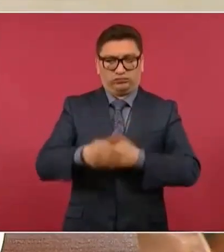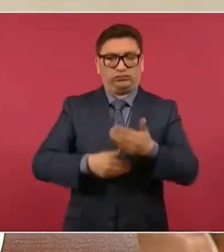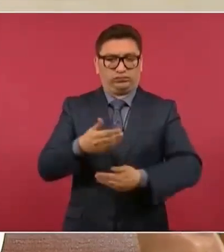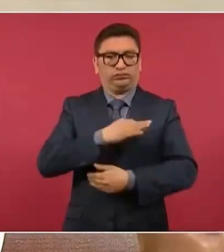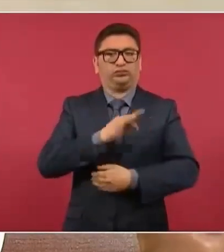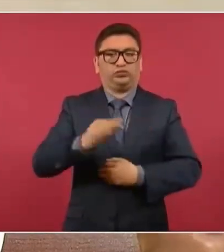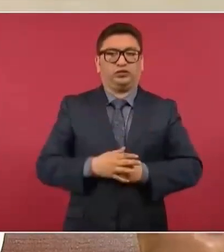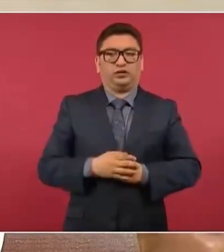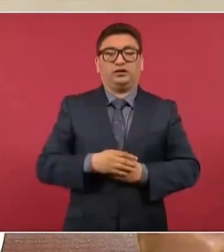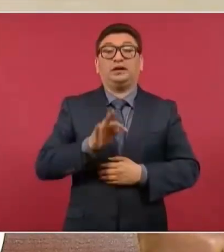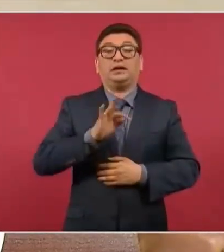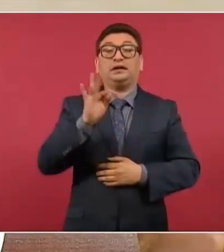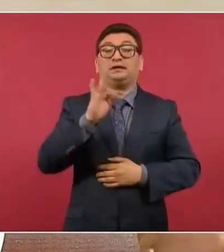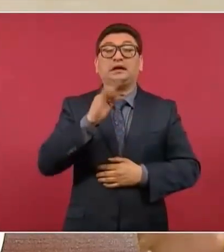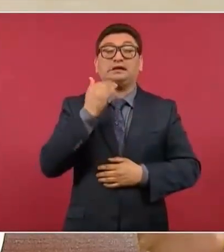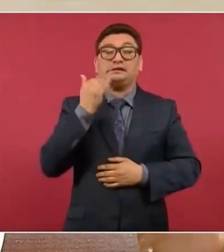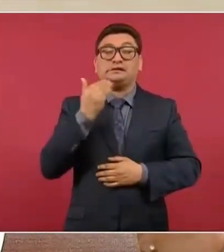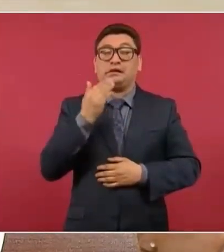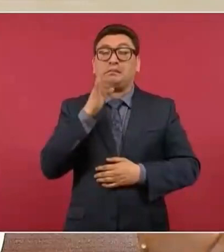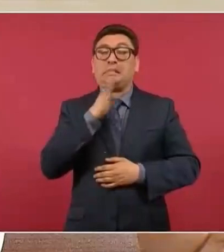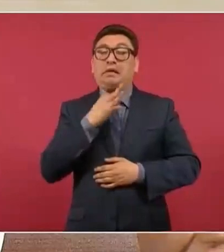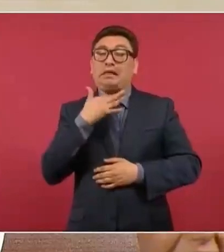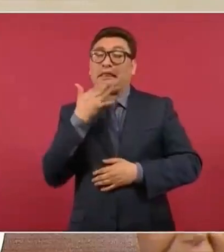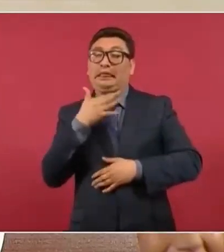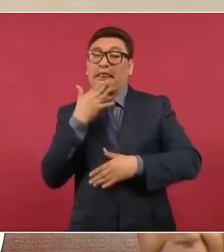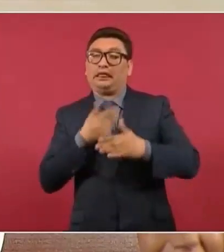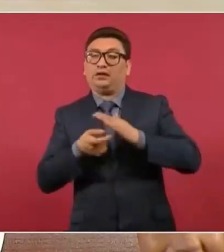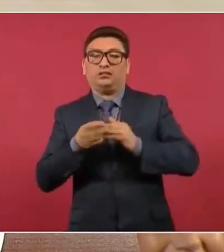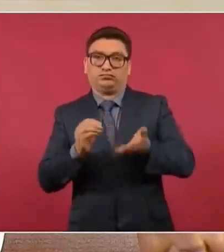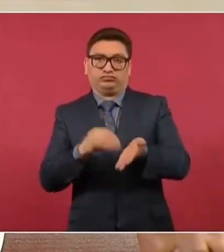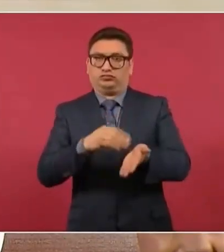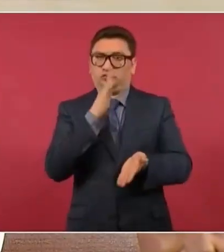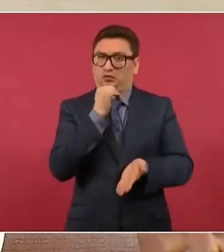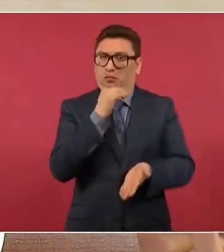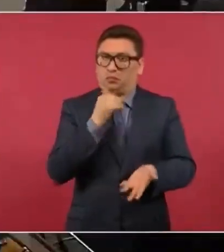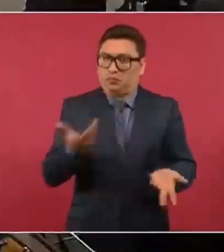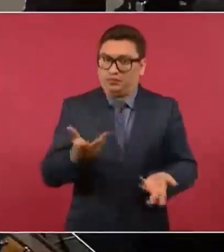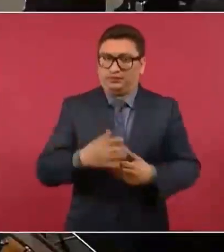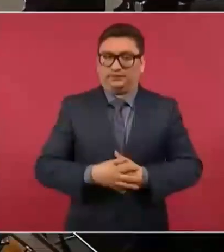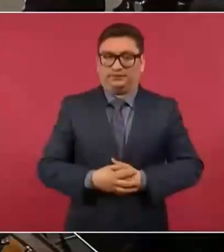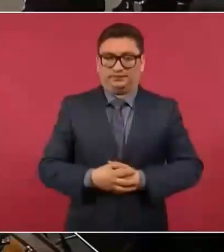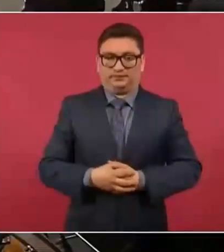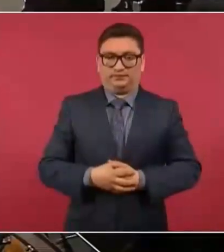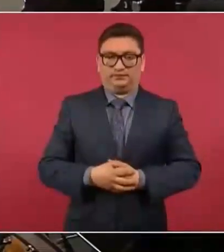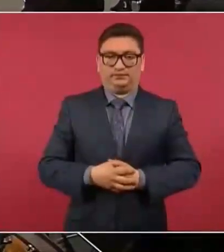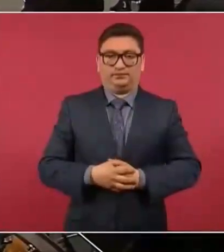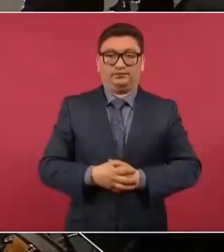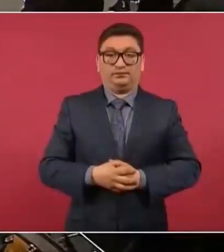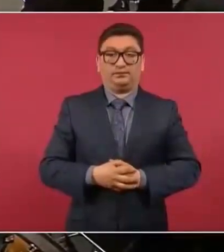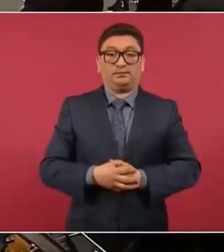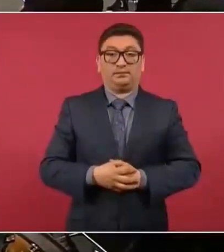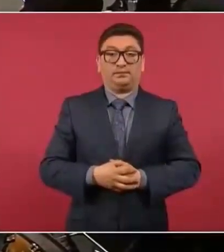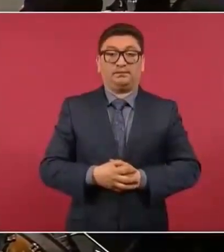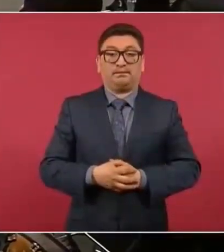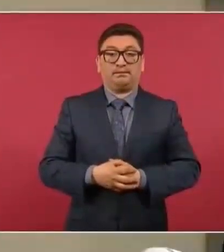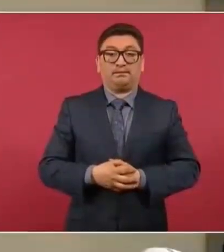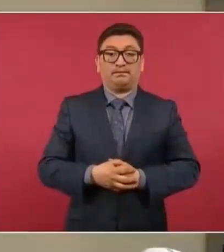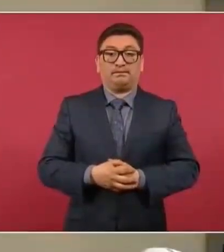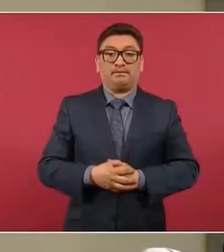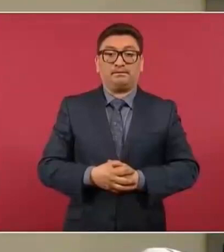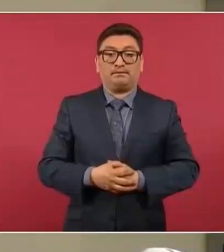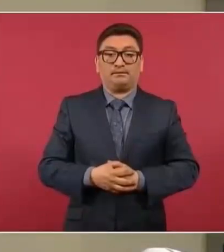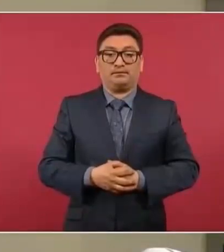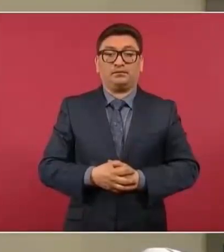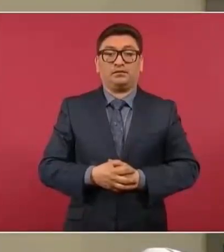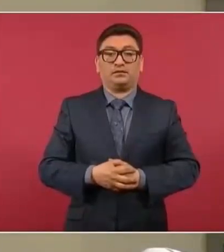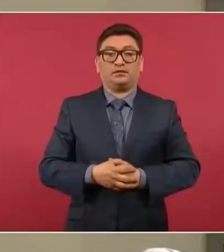si fuese algo chueco, no se pone en transparencia. ¿Se ocultaría entonces? ¿Mande? ¿Se ocultaría? ¿Entonces hay